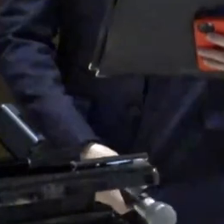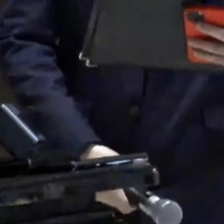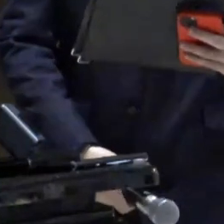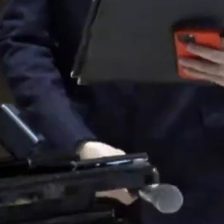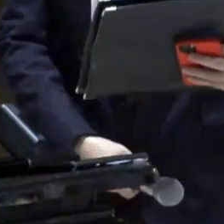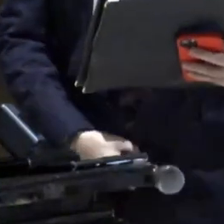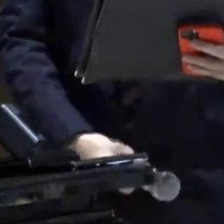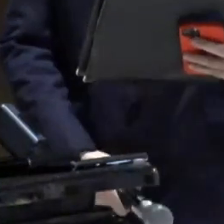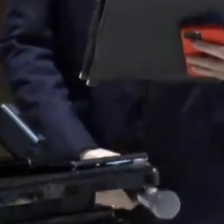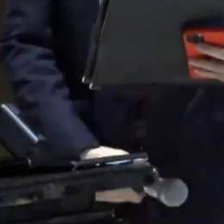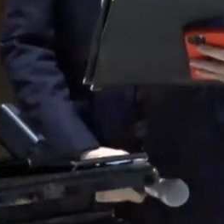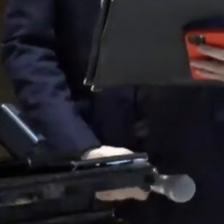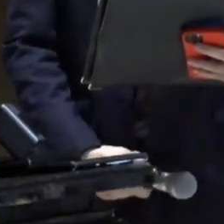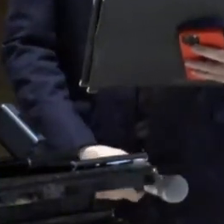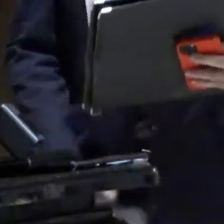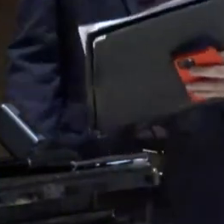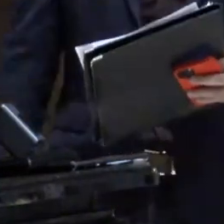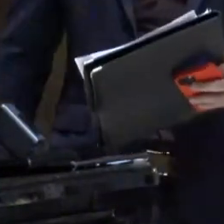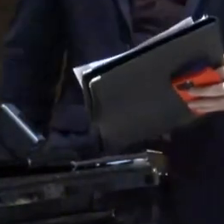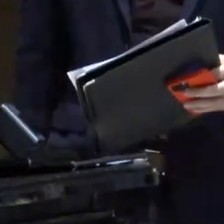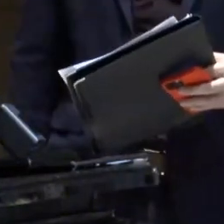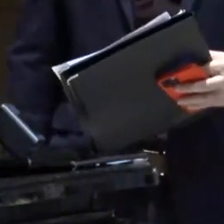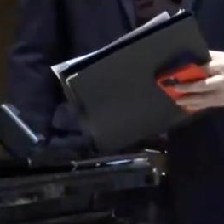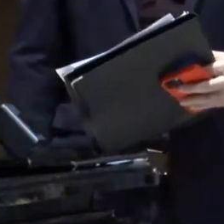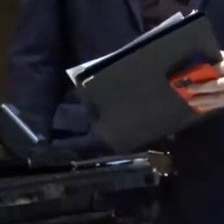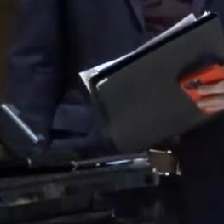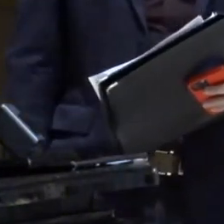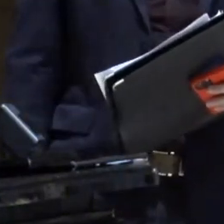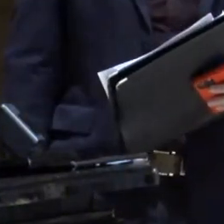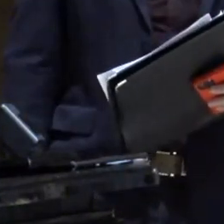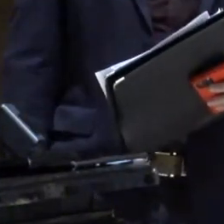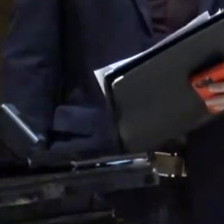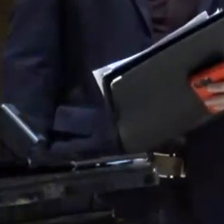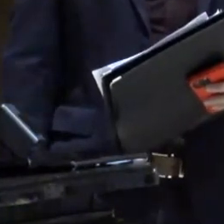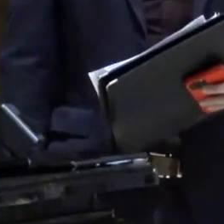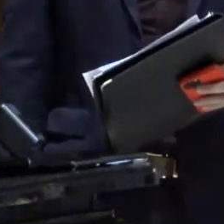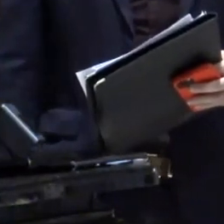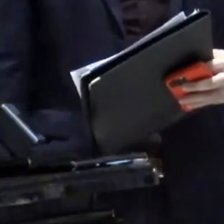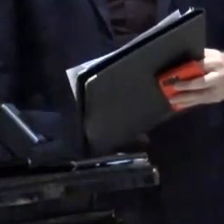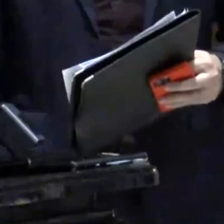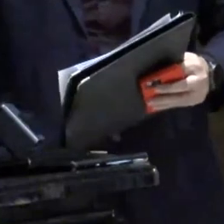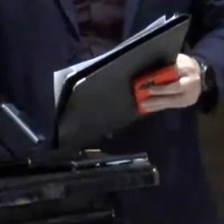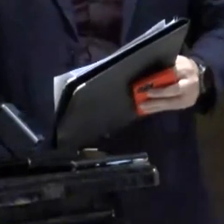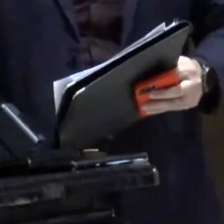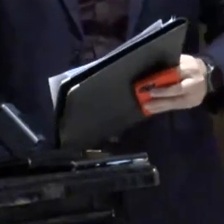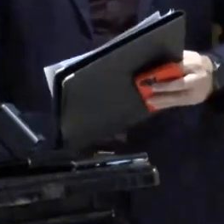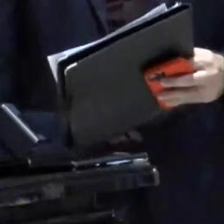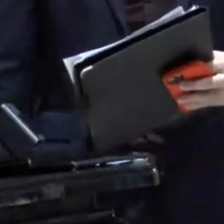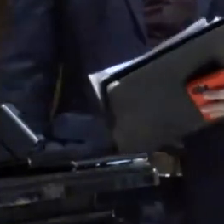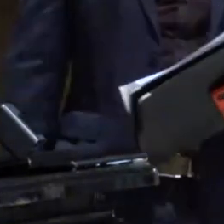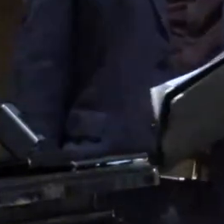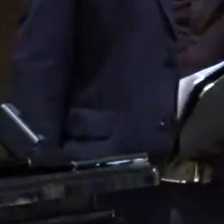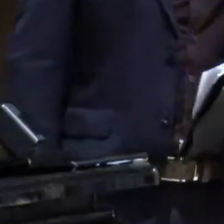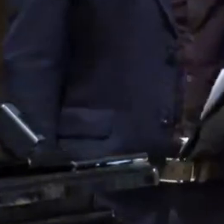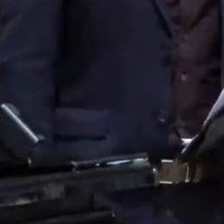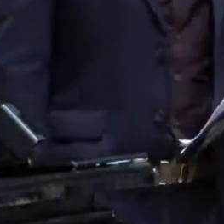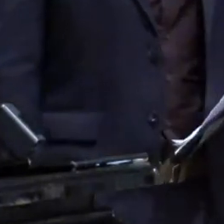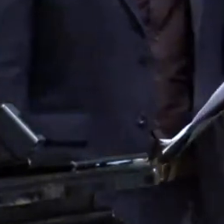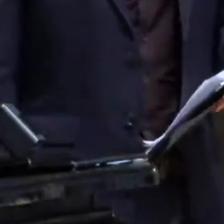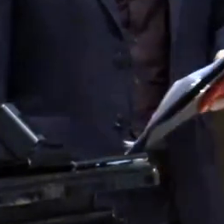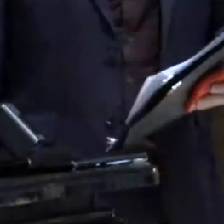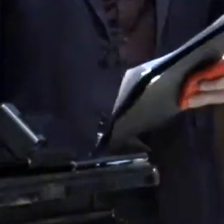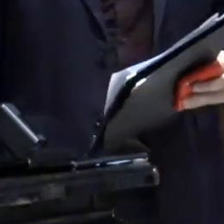criptoactivos, la ley de gobernanza de servicios digitales y gobierno electrónico. Así es que queremos